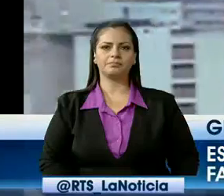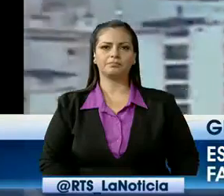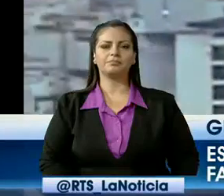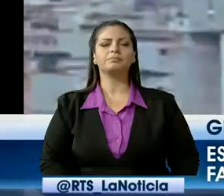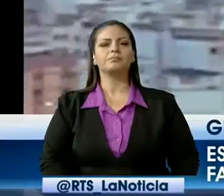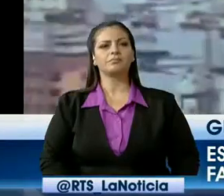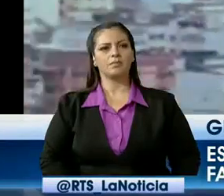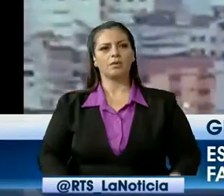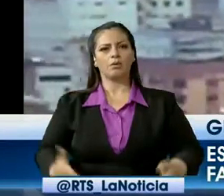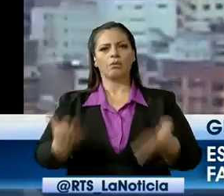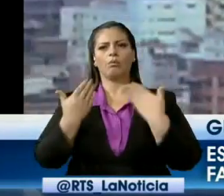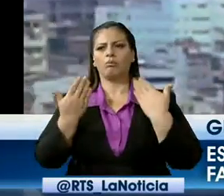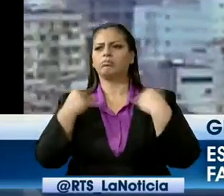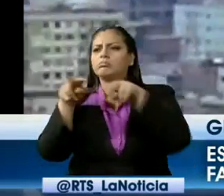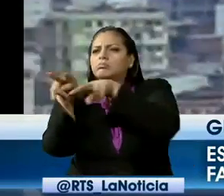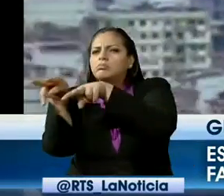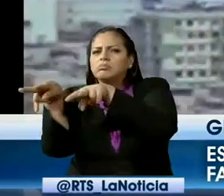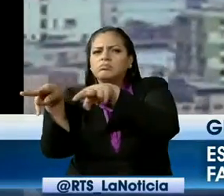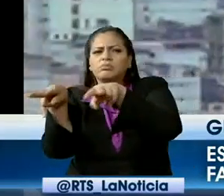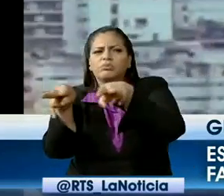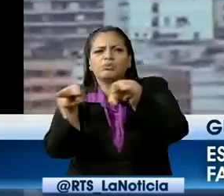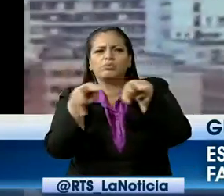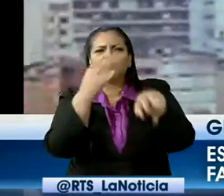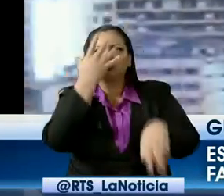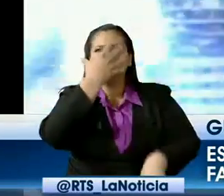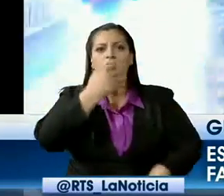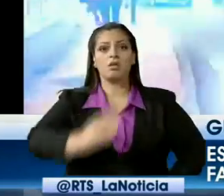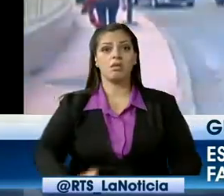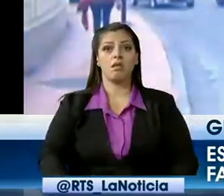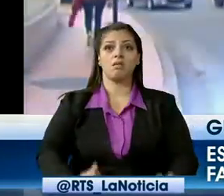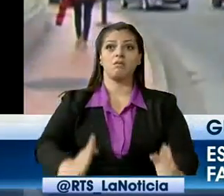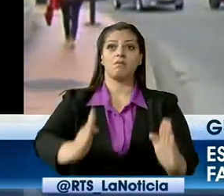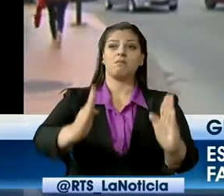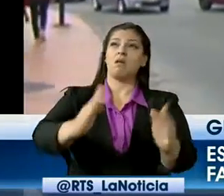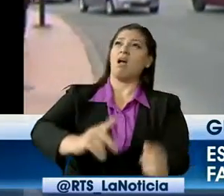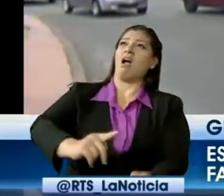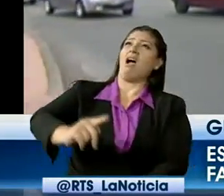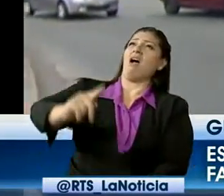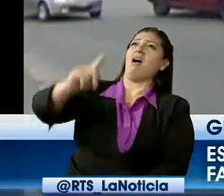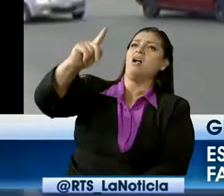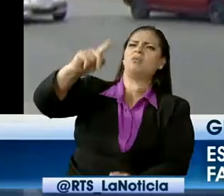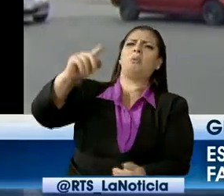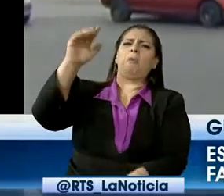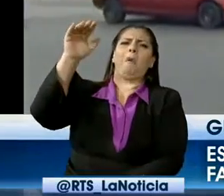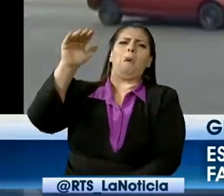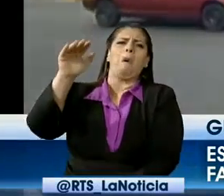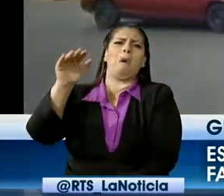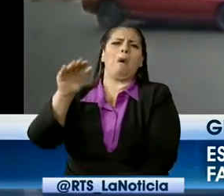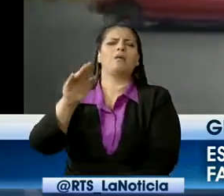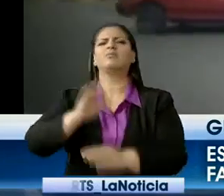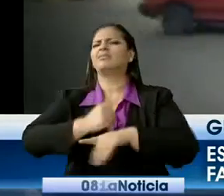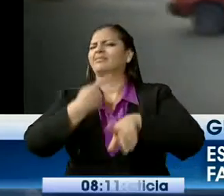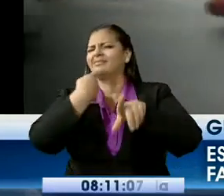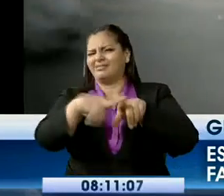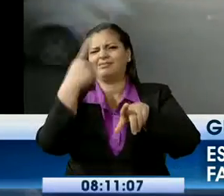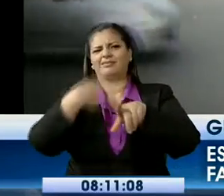Guayaquil es una galería de grandes dimensiones donde el diario Transitar se topa con la creatividad.